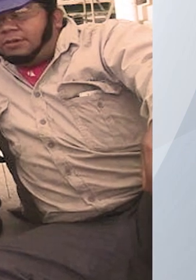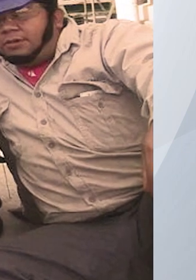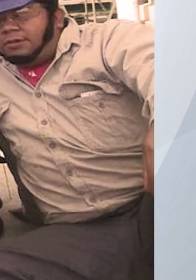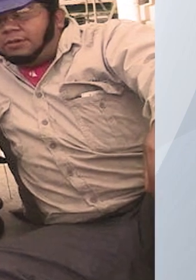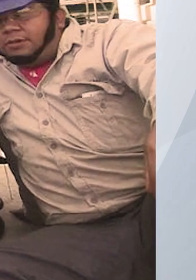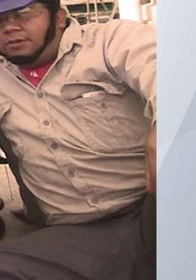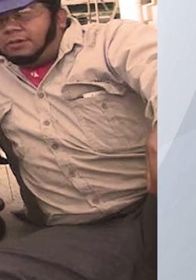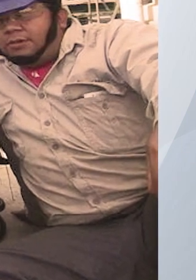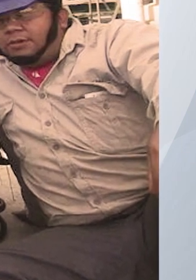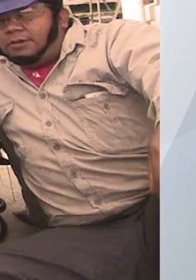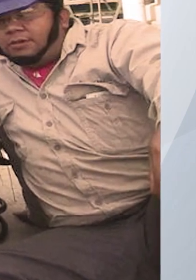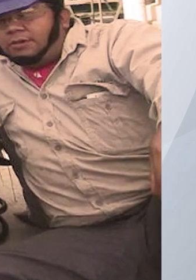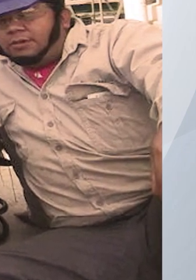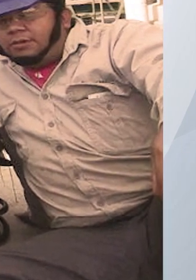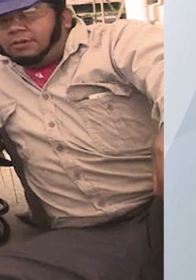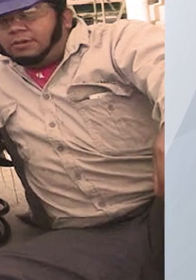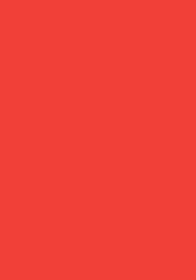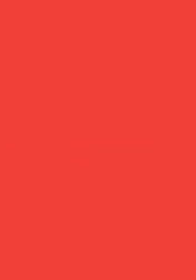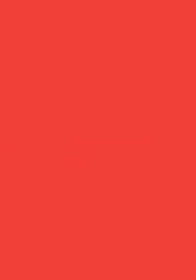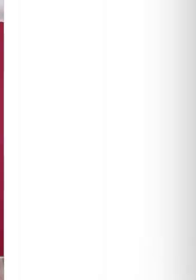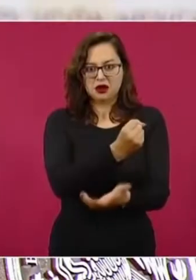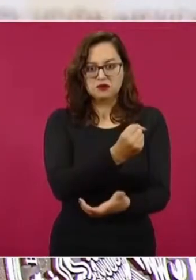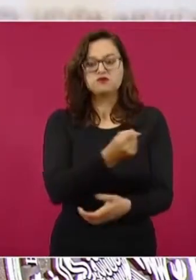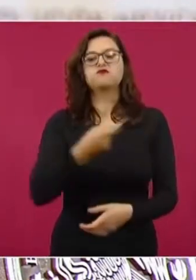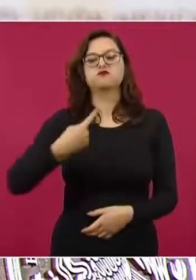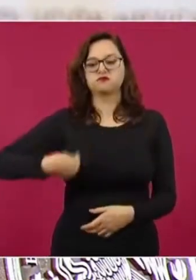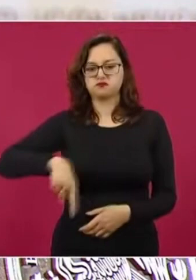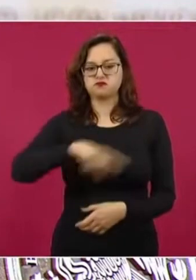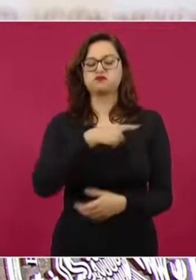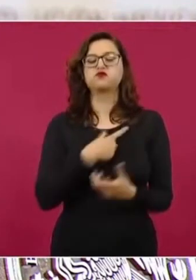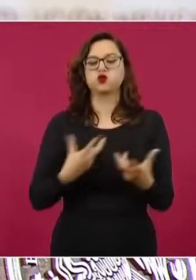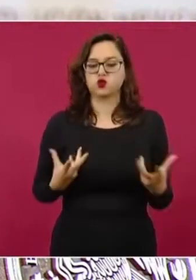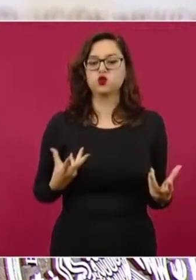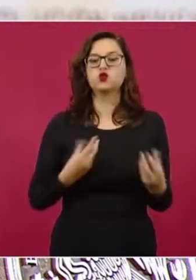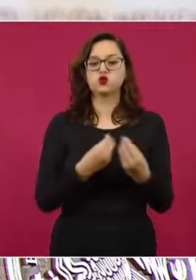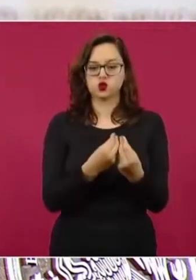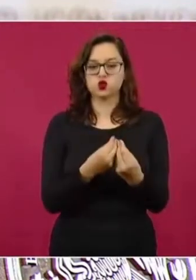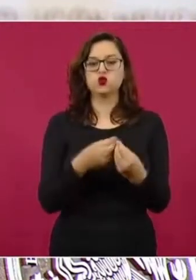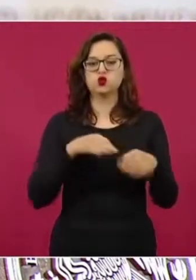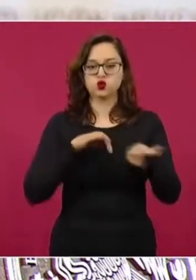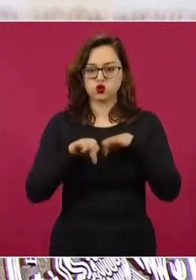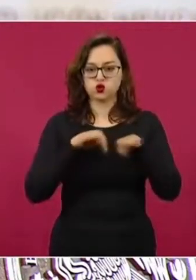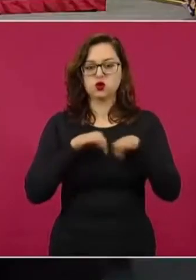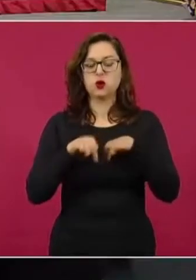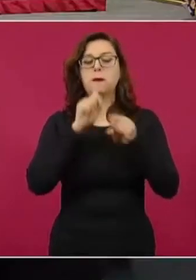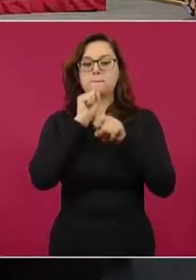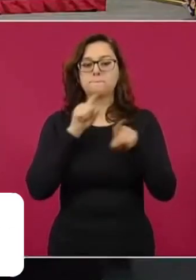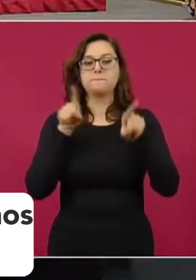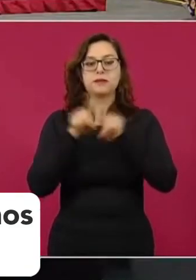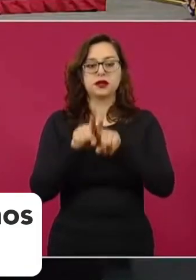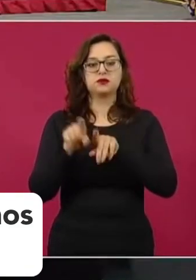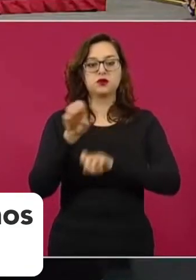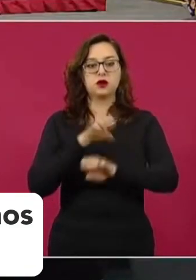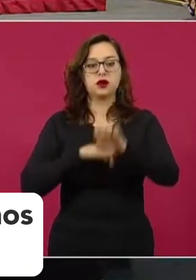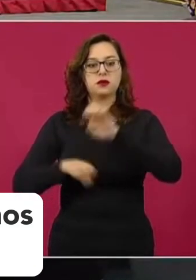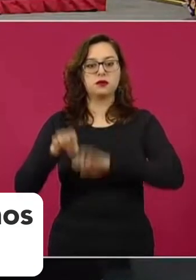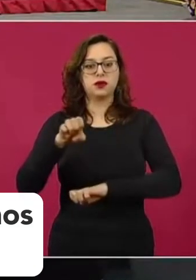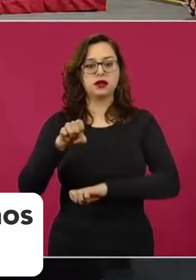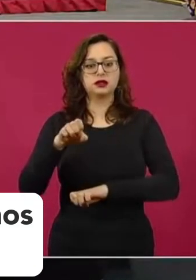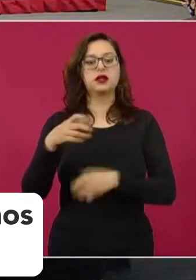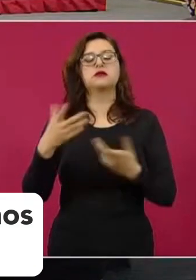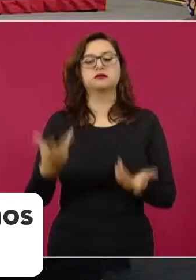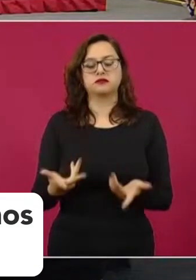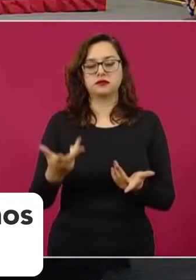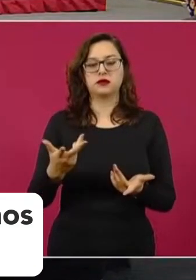trabajaremos de la mano y también haremos que nuestra empresa, la Dirección General de Petróleos Mexicanos, el jurídico